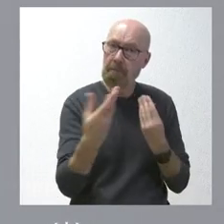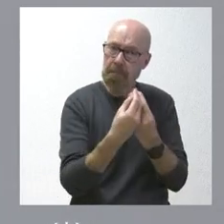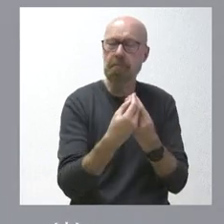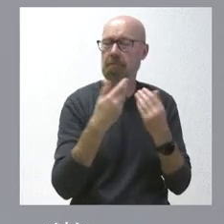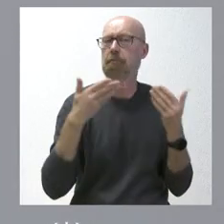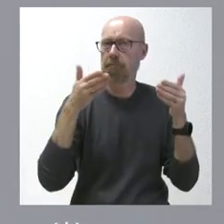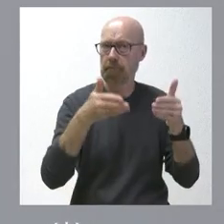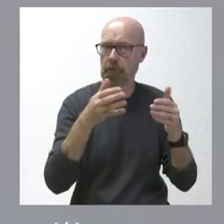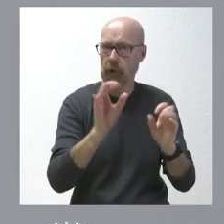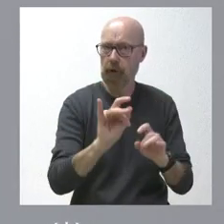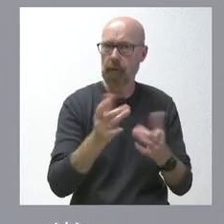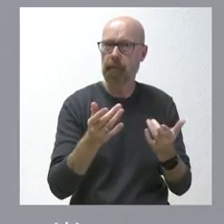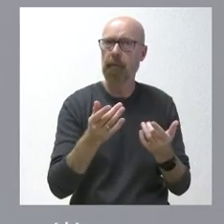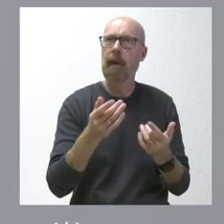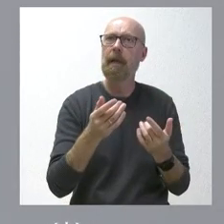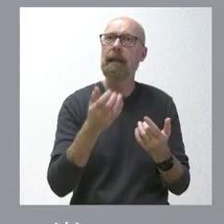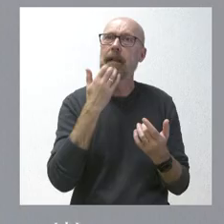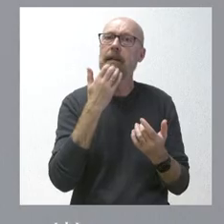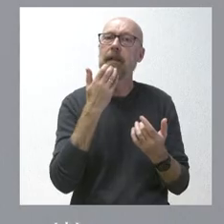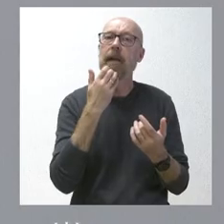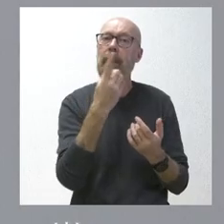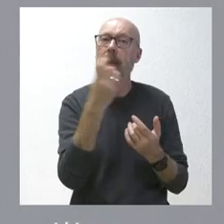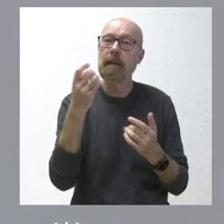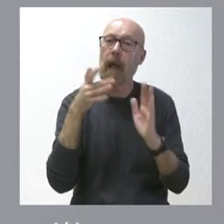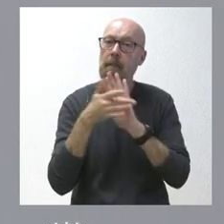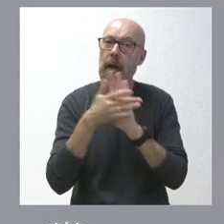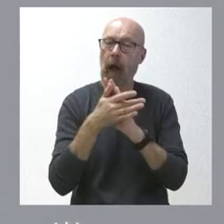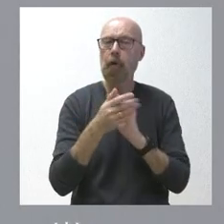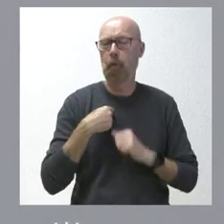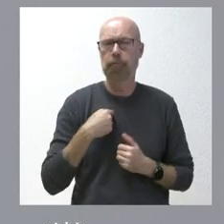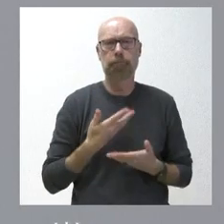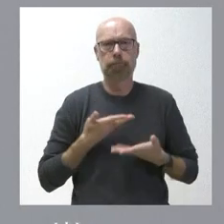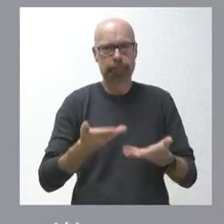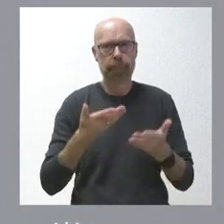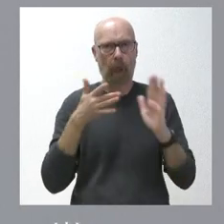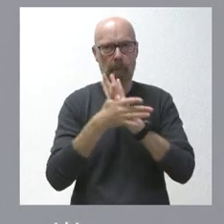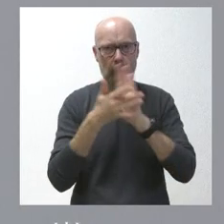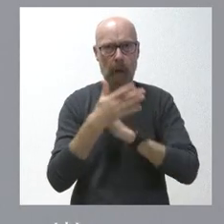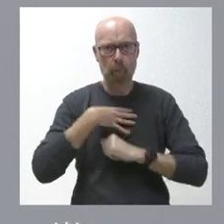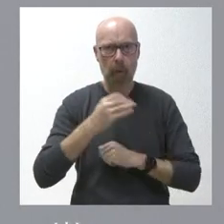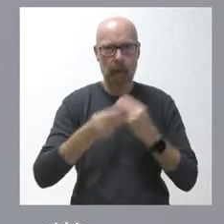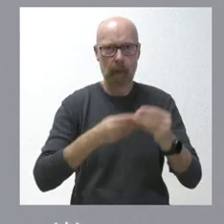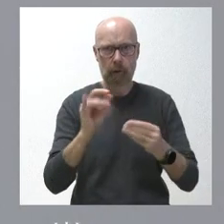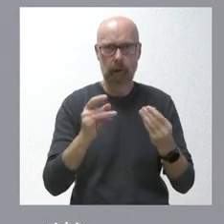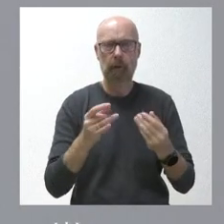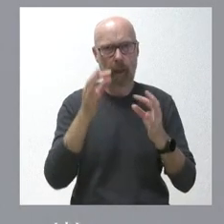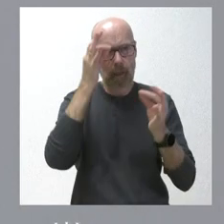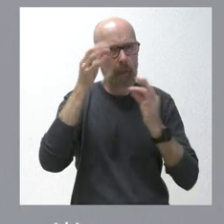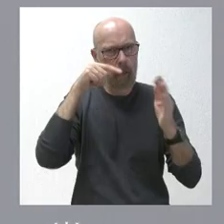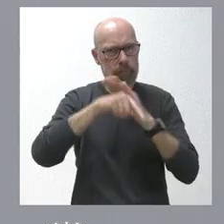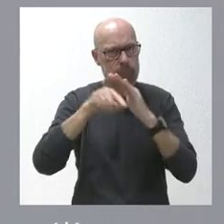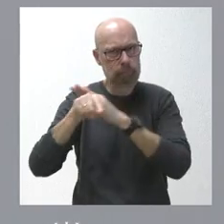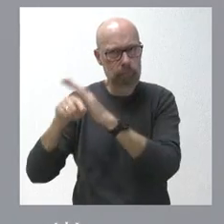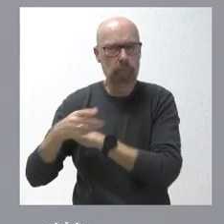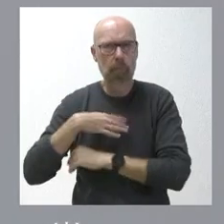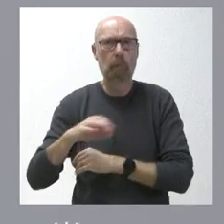quien quiera explicaciones las cuestiones que quieran que sea objeto de detalle y vamos a intentar